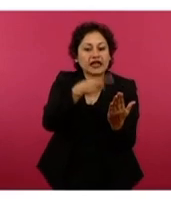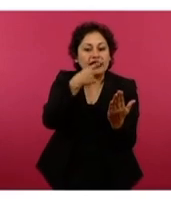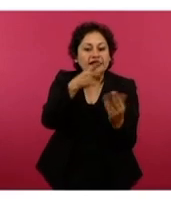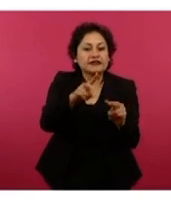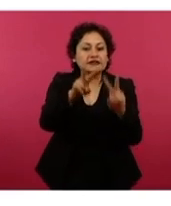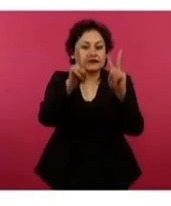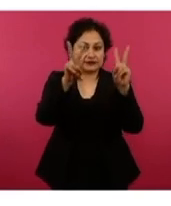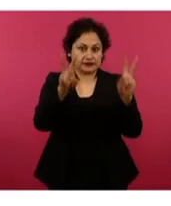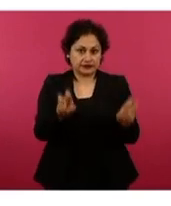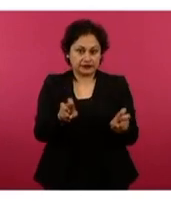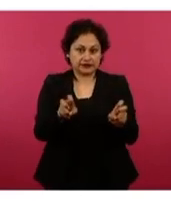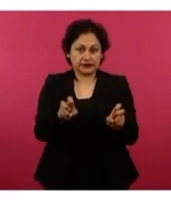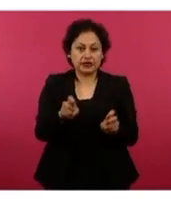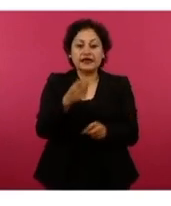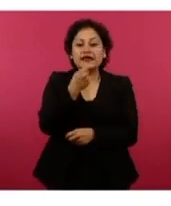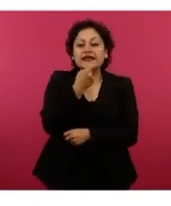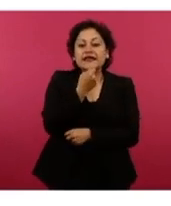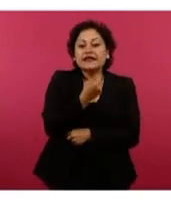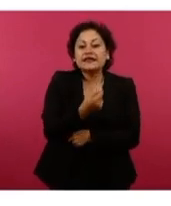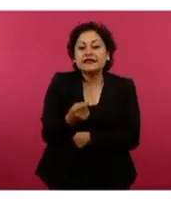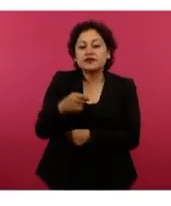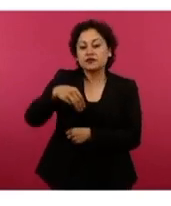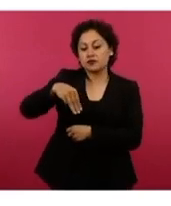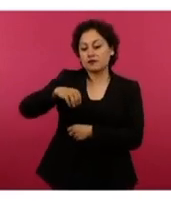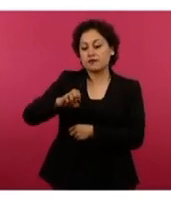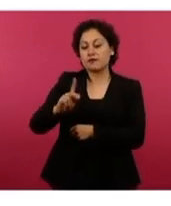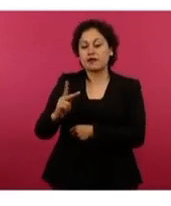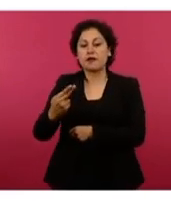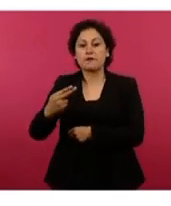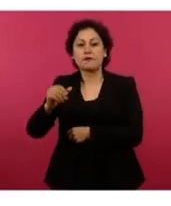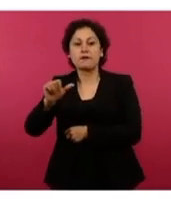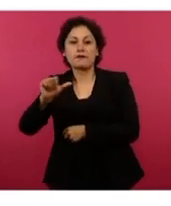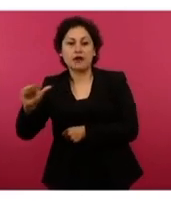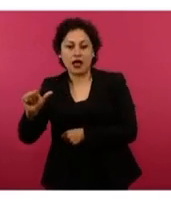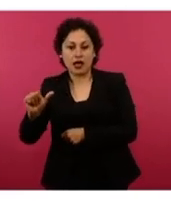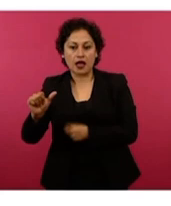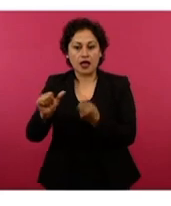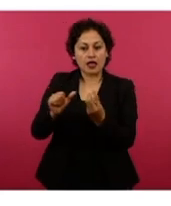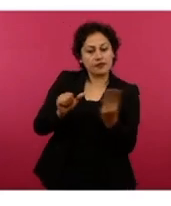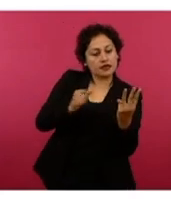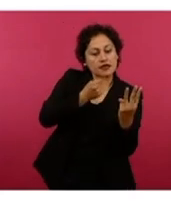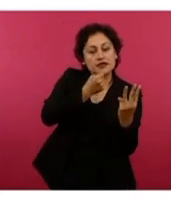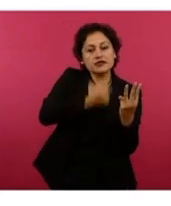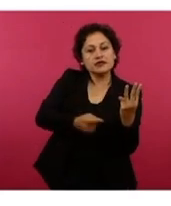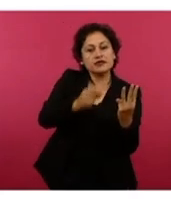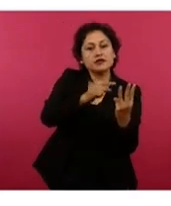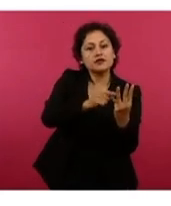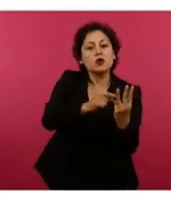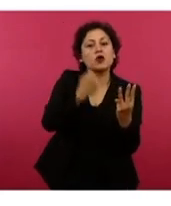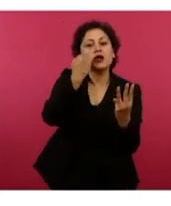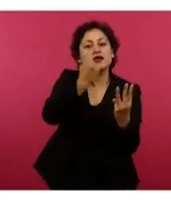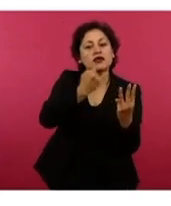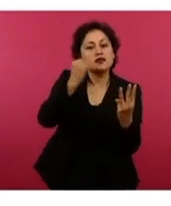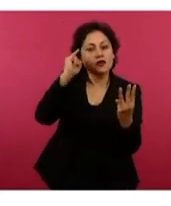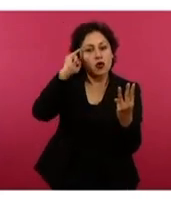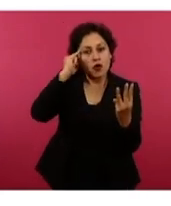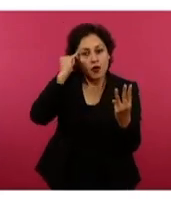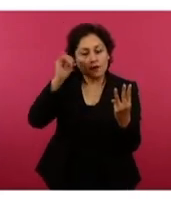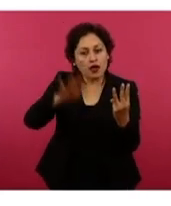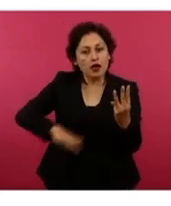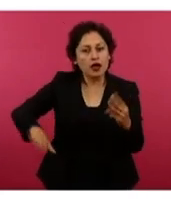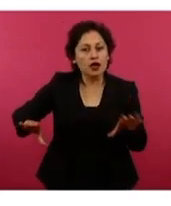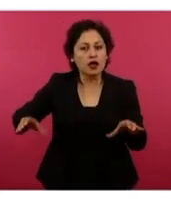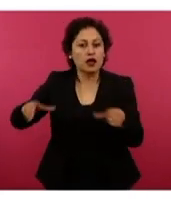niños MEPA. Los dos niños que tienen un sombrero hablan variantes del Tlapaneco, un idioma del estado de Guerrero. Y se preguntan y